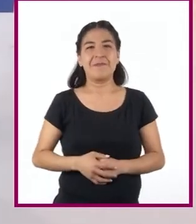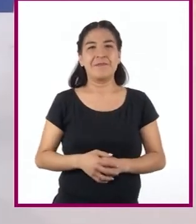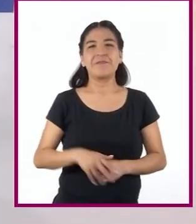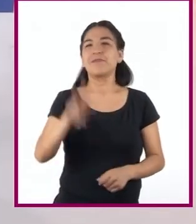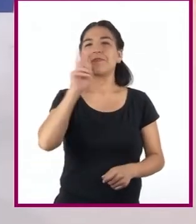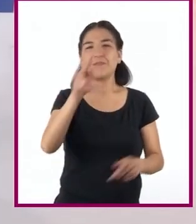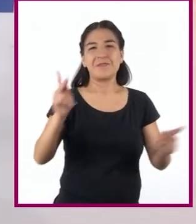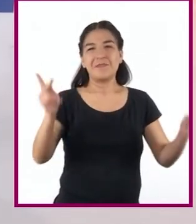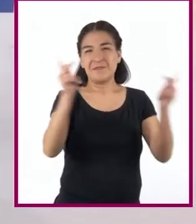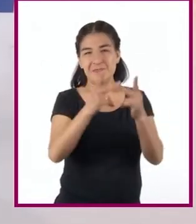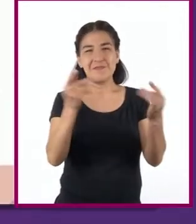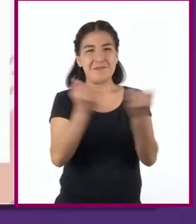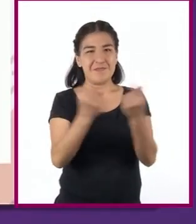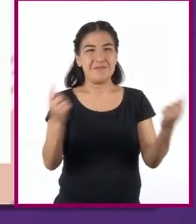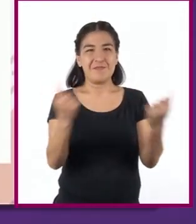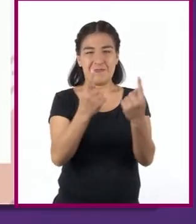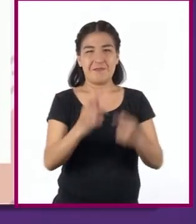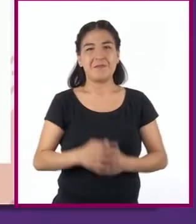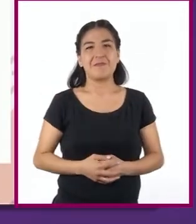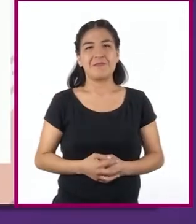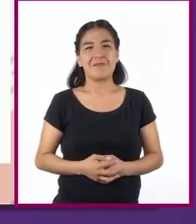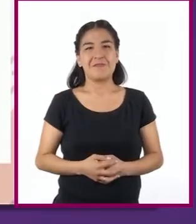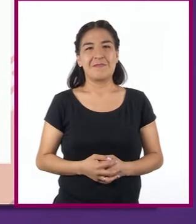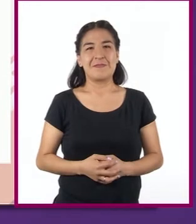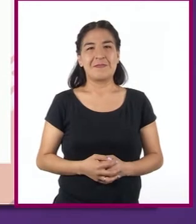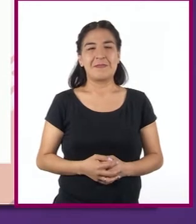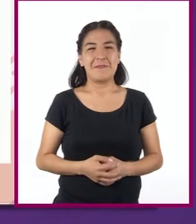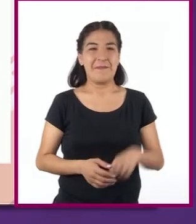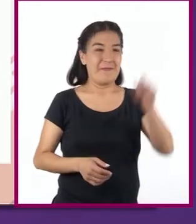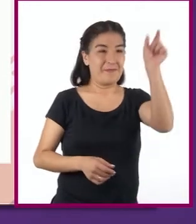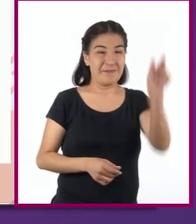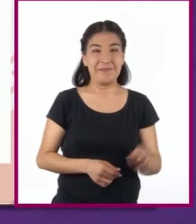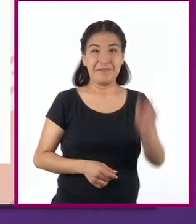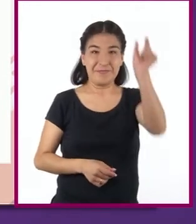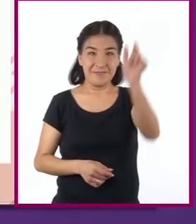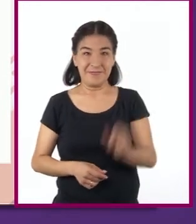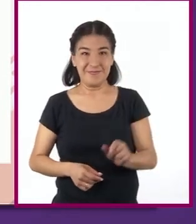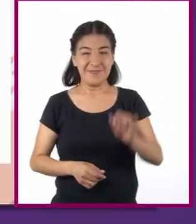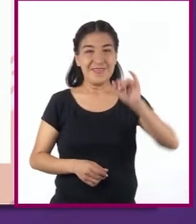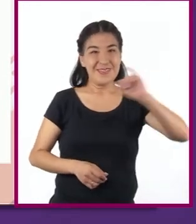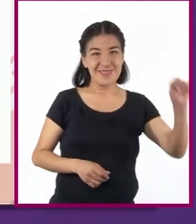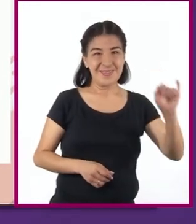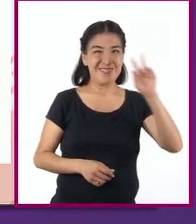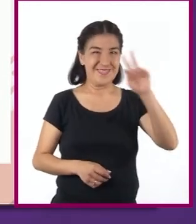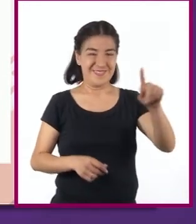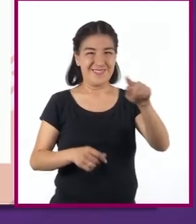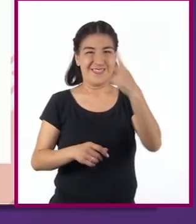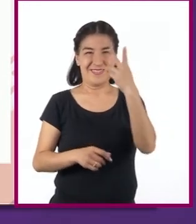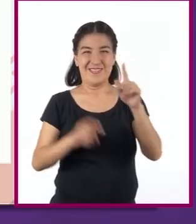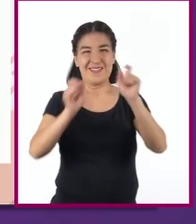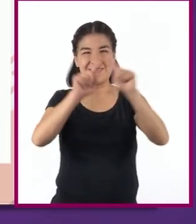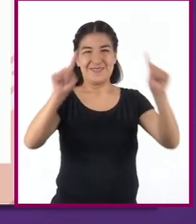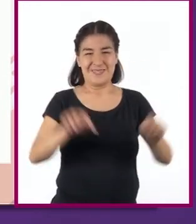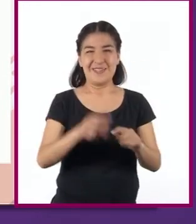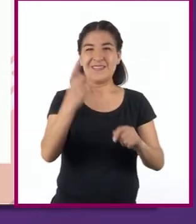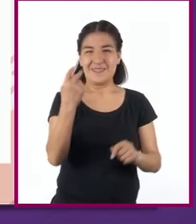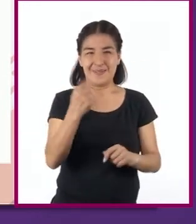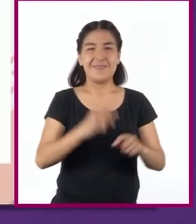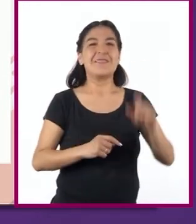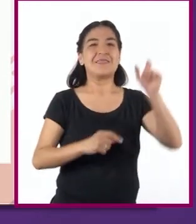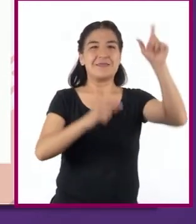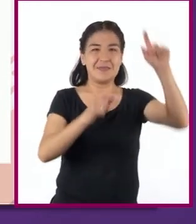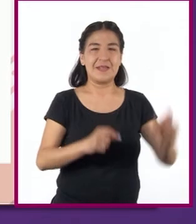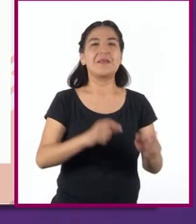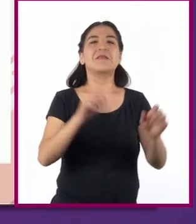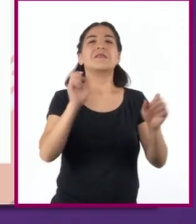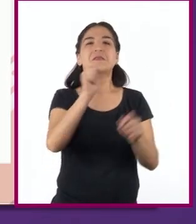la comparación de ambas gráficas. En la gráfica de barras del lado izquierdo de su pantalla tenemos el conteo